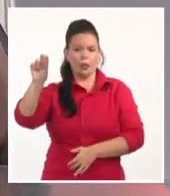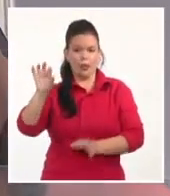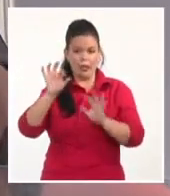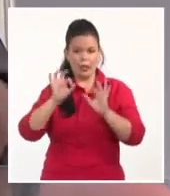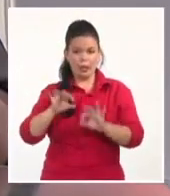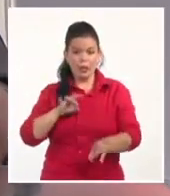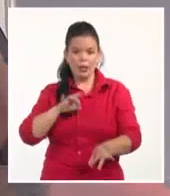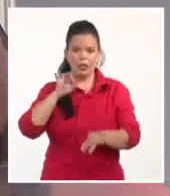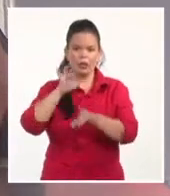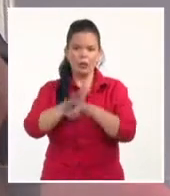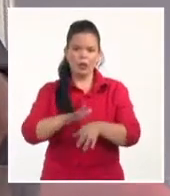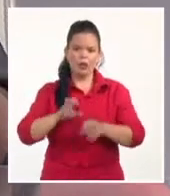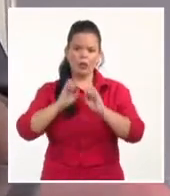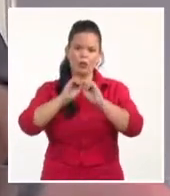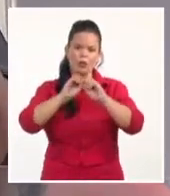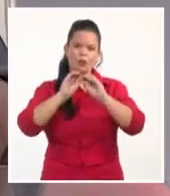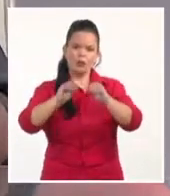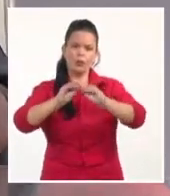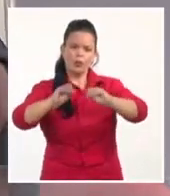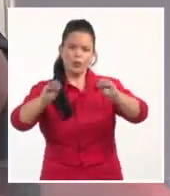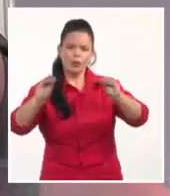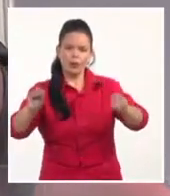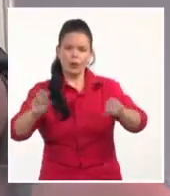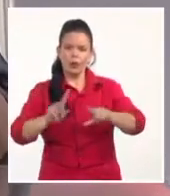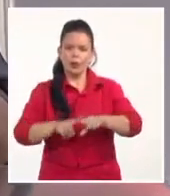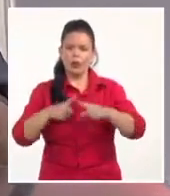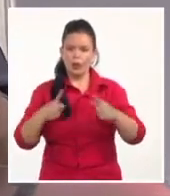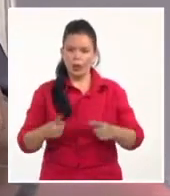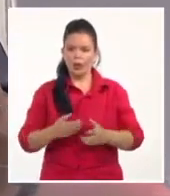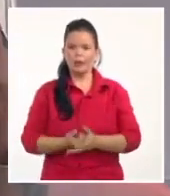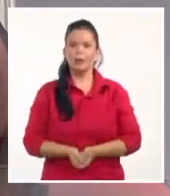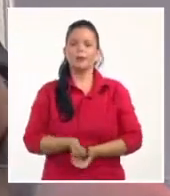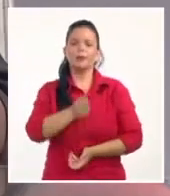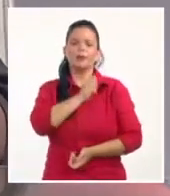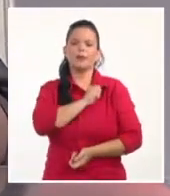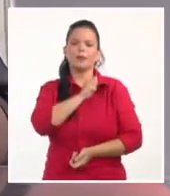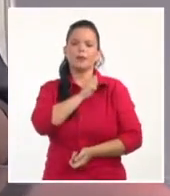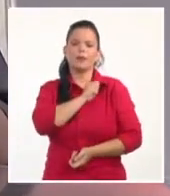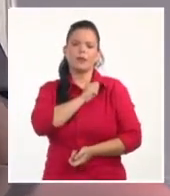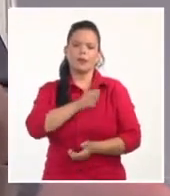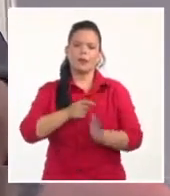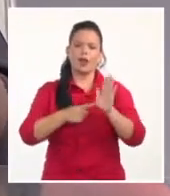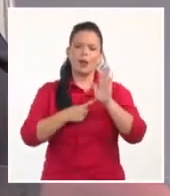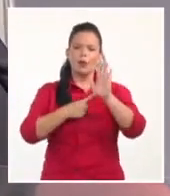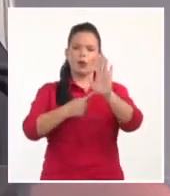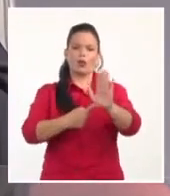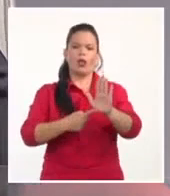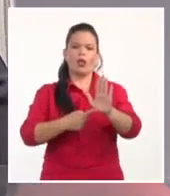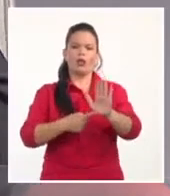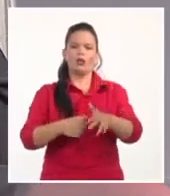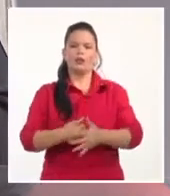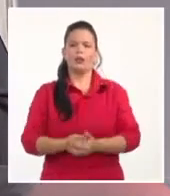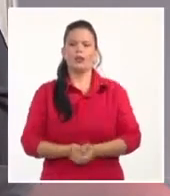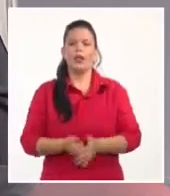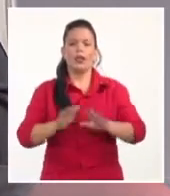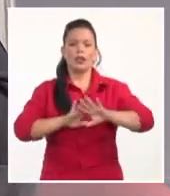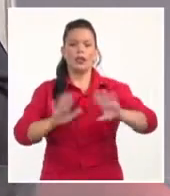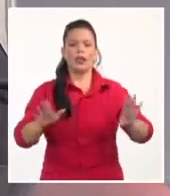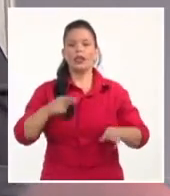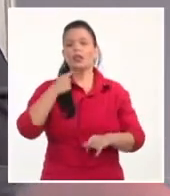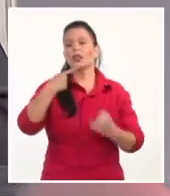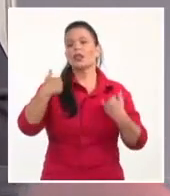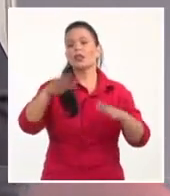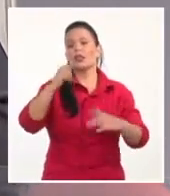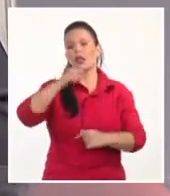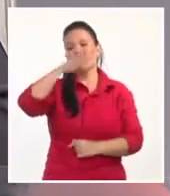tratar de inocular la percepción de que está a punto o se ha producido ya estallidos sociales en Cuba que